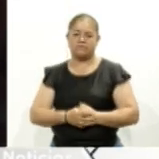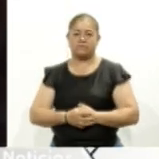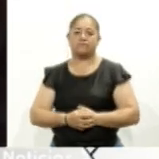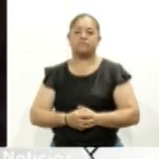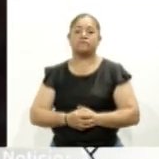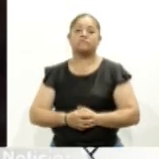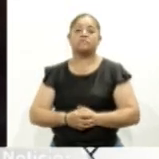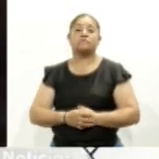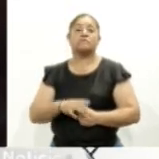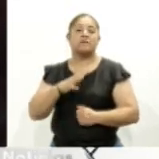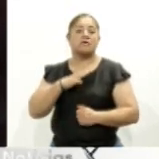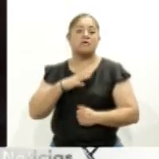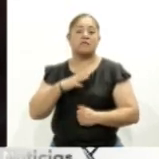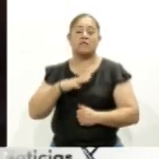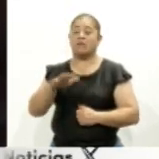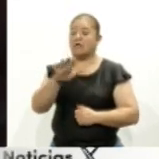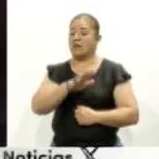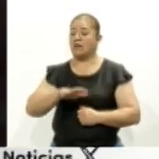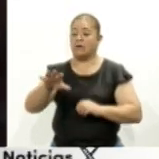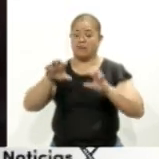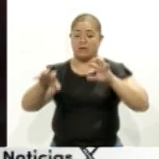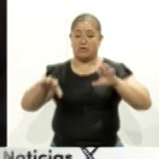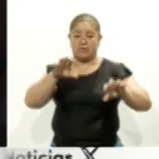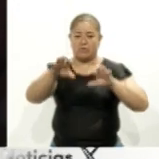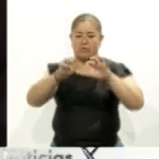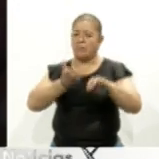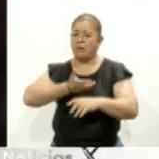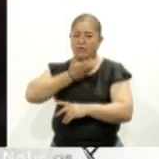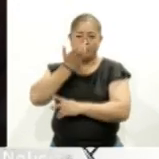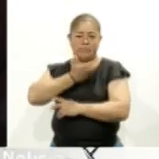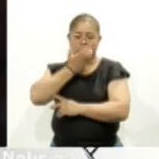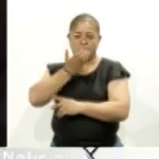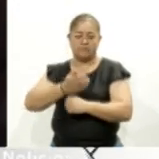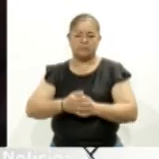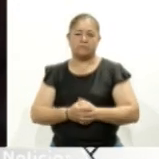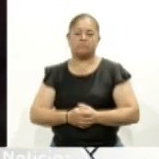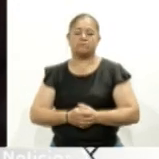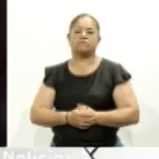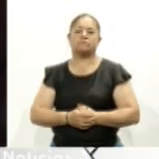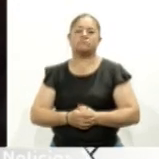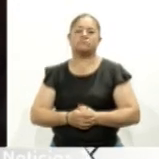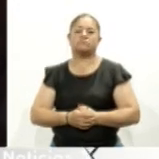Tiene muchas partes típicas y cultura.